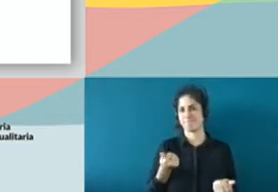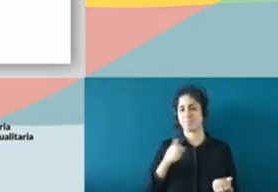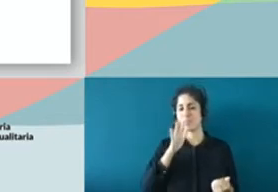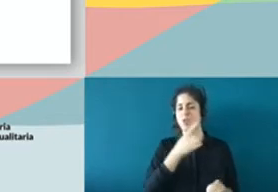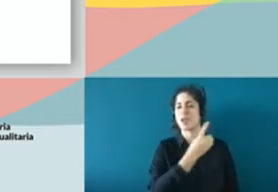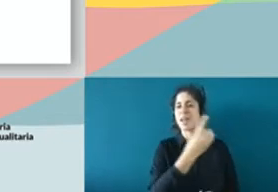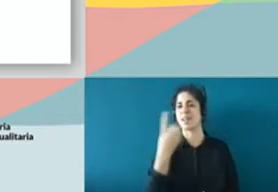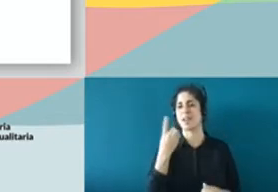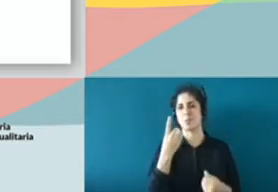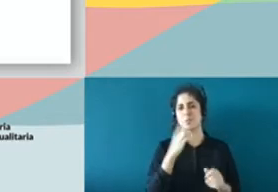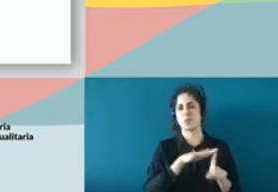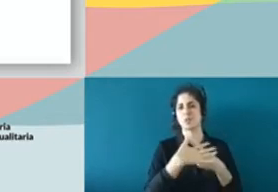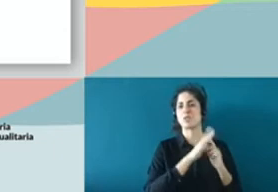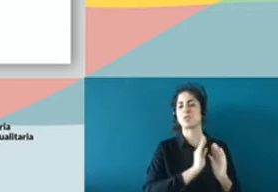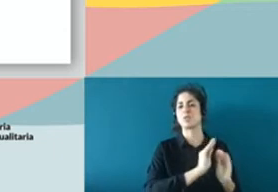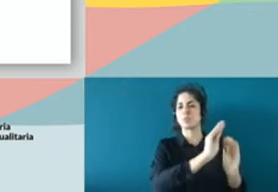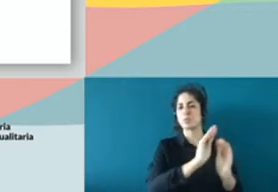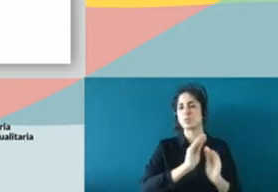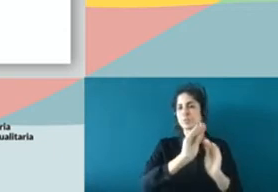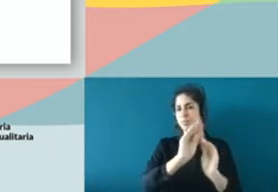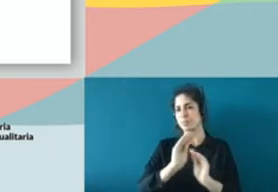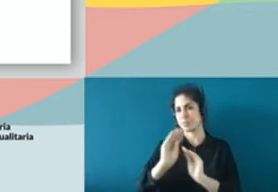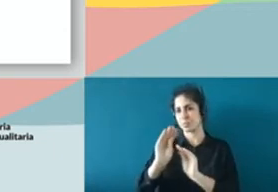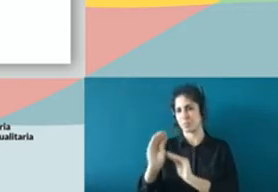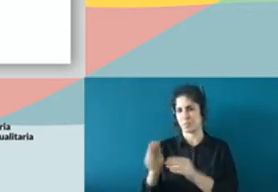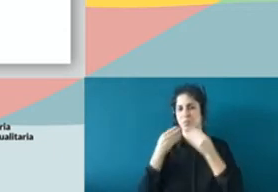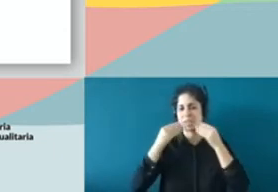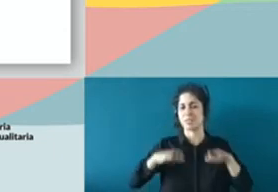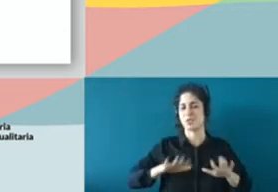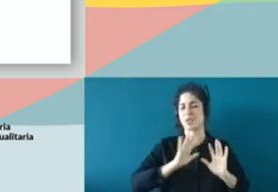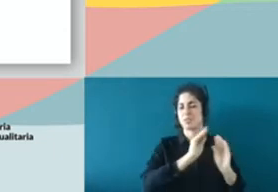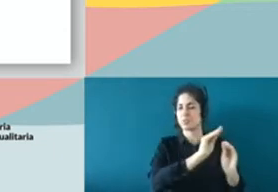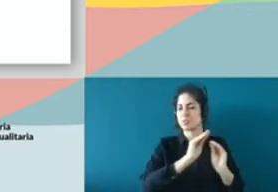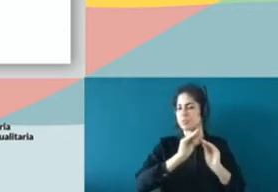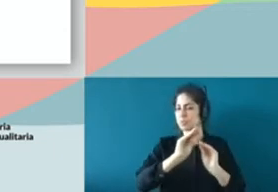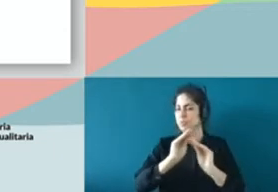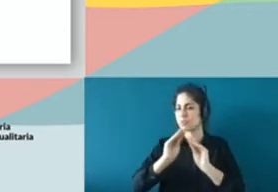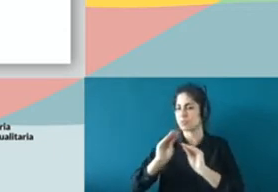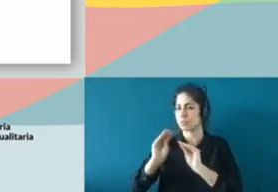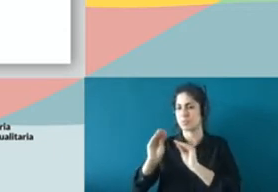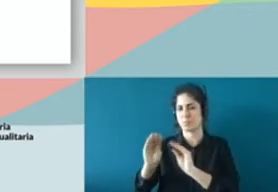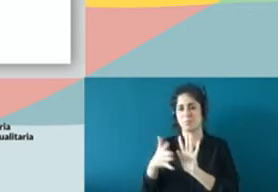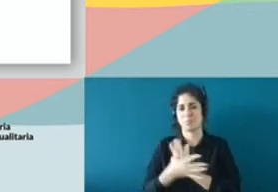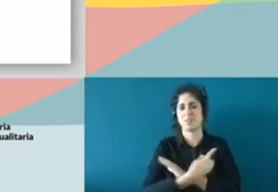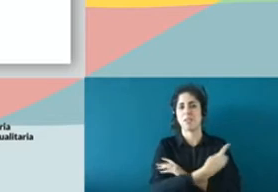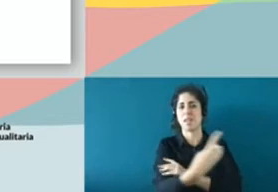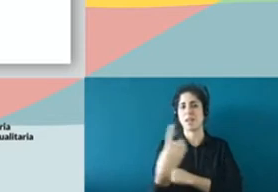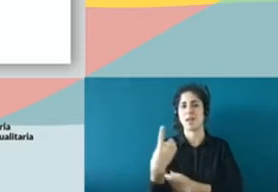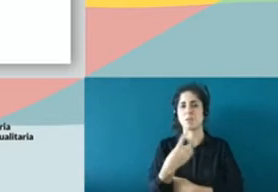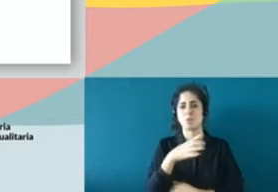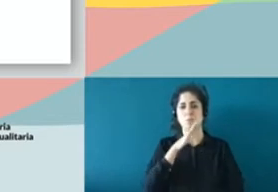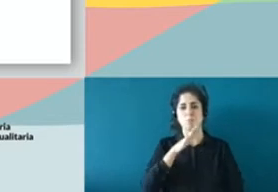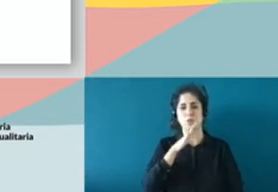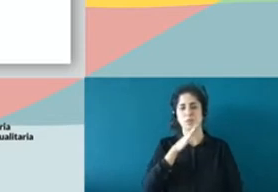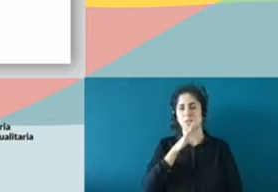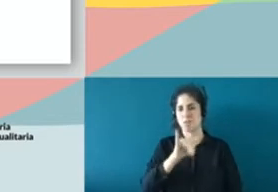persona es una historia y al fin y al cabo, pues, cada uno tiene un motivo por el que viene a